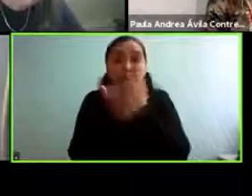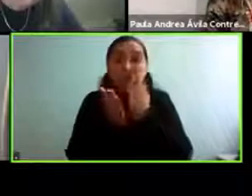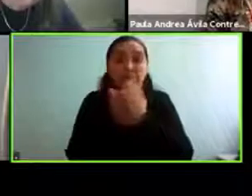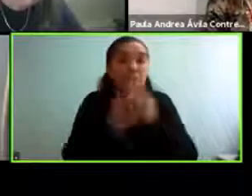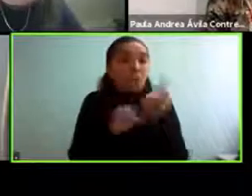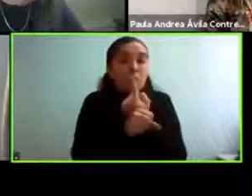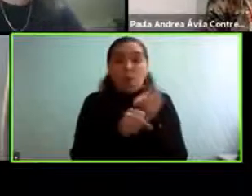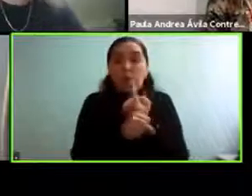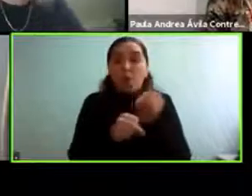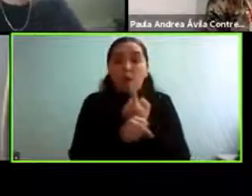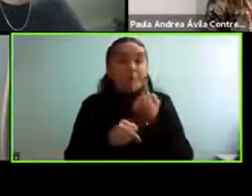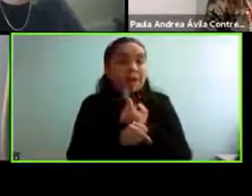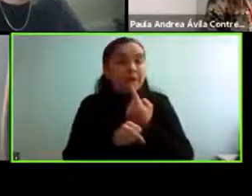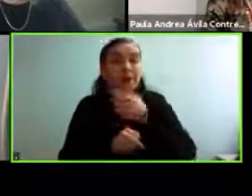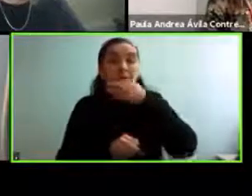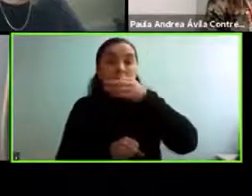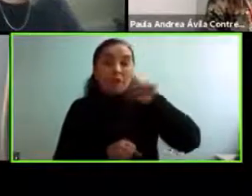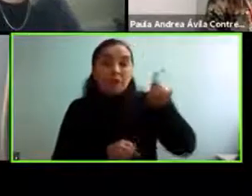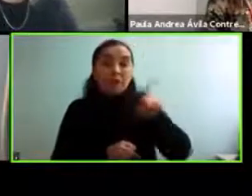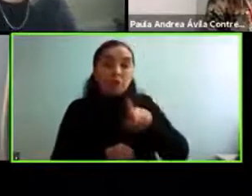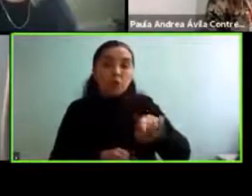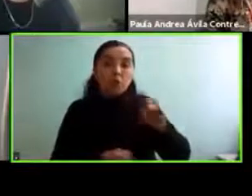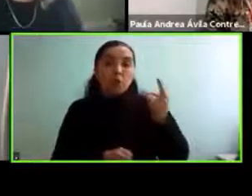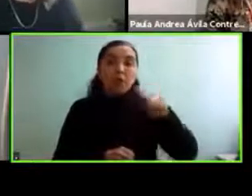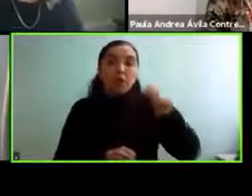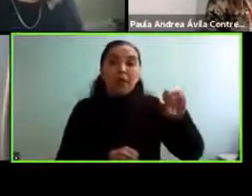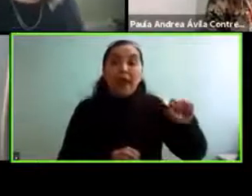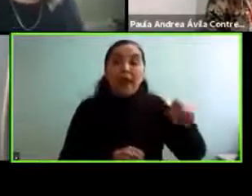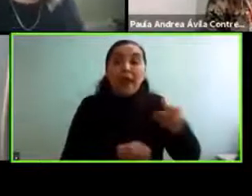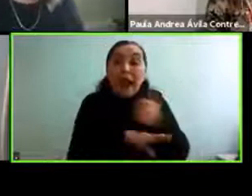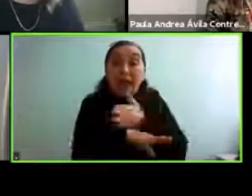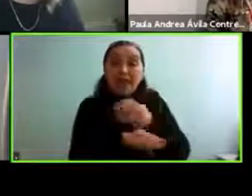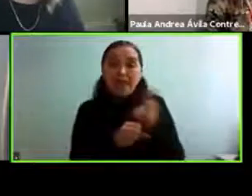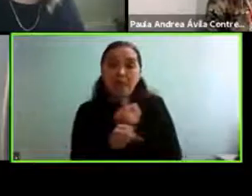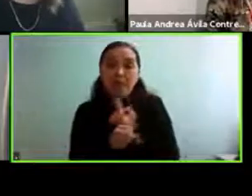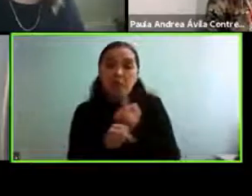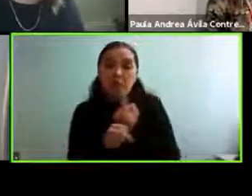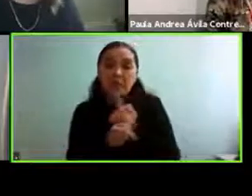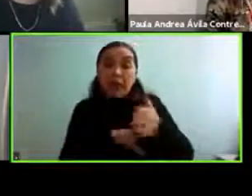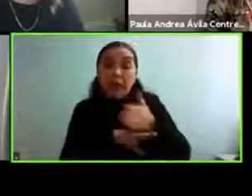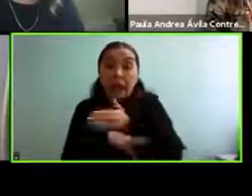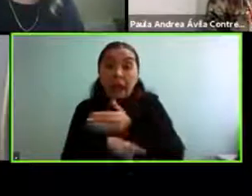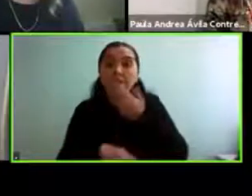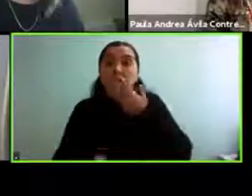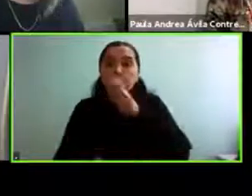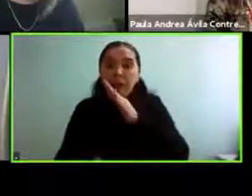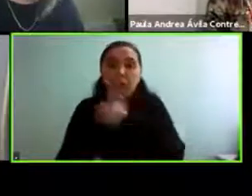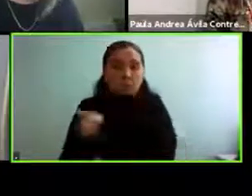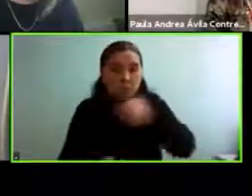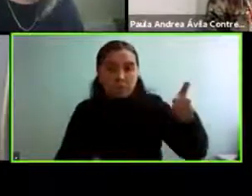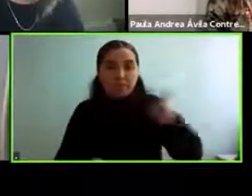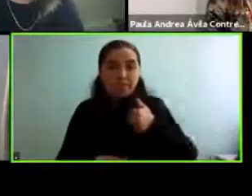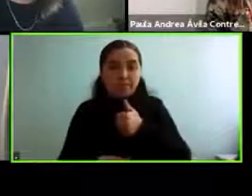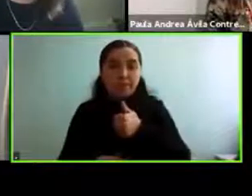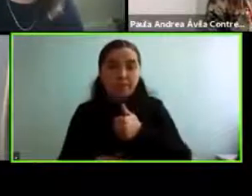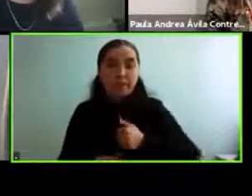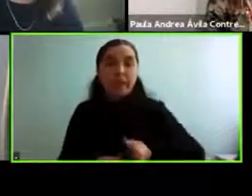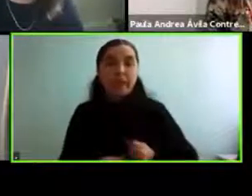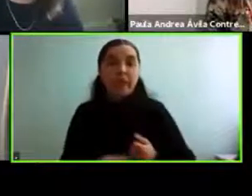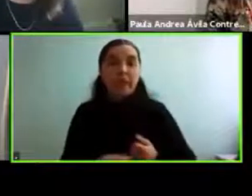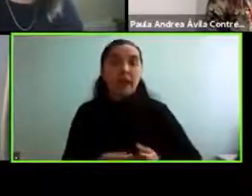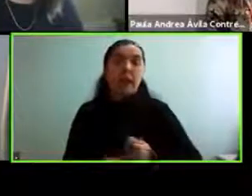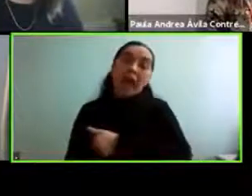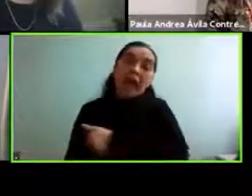decía Susana y mientras antes los conversemos mejor va a ser para nosotros a todos nos